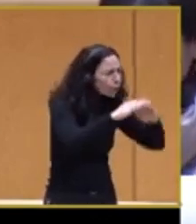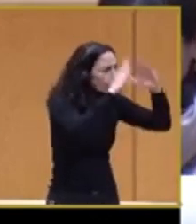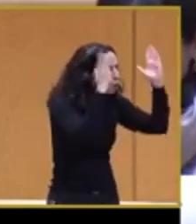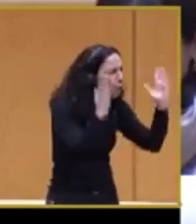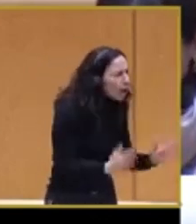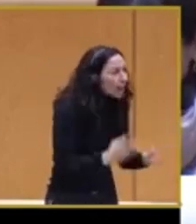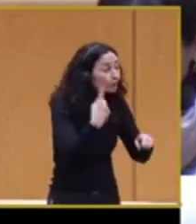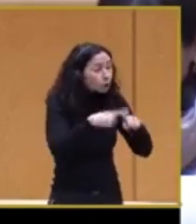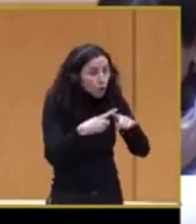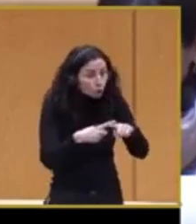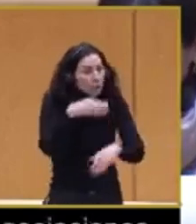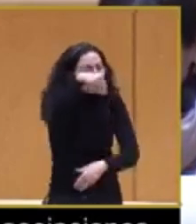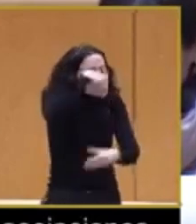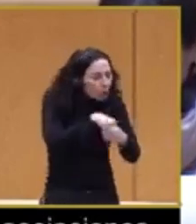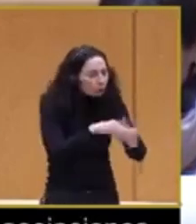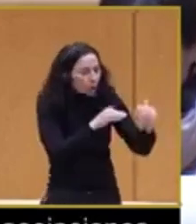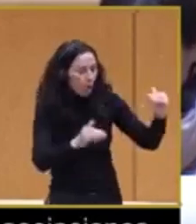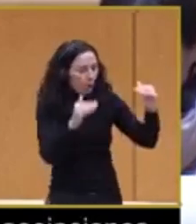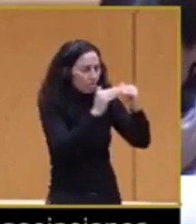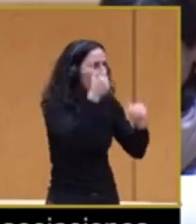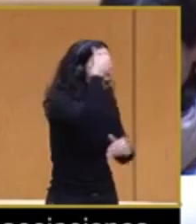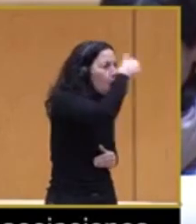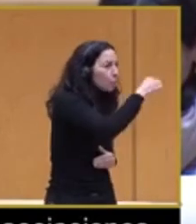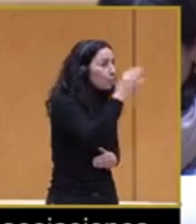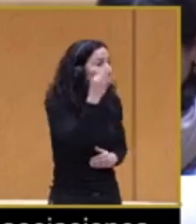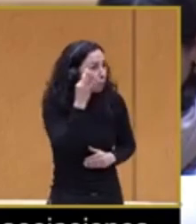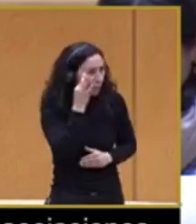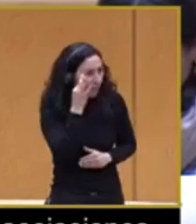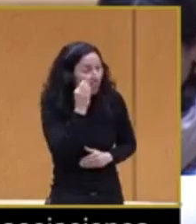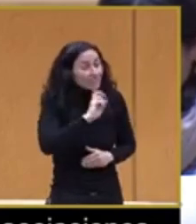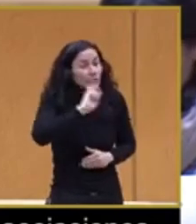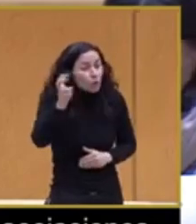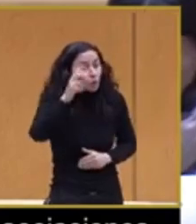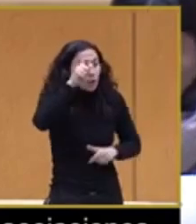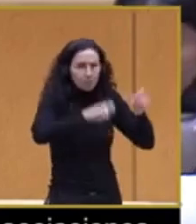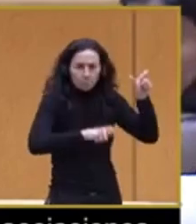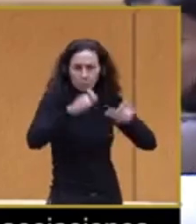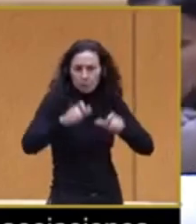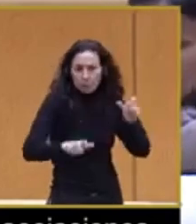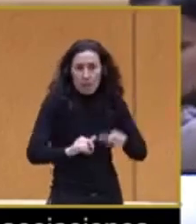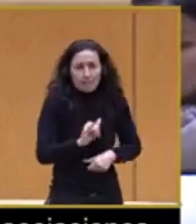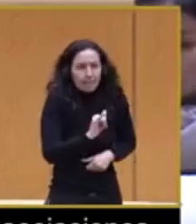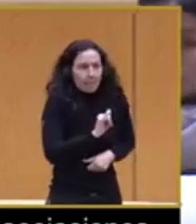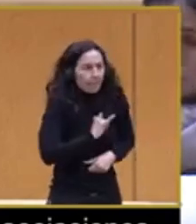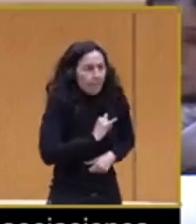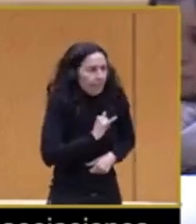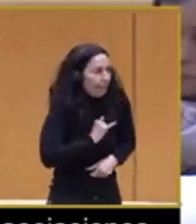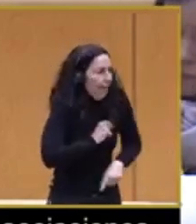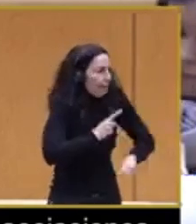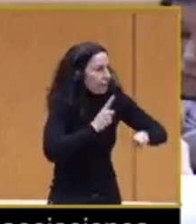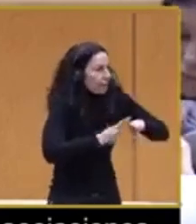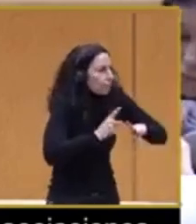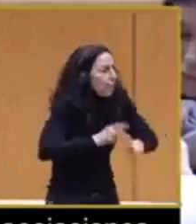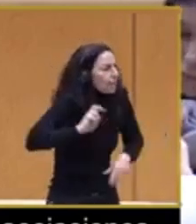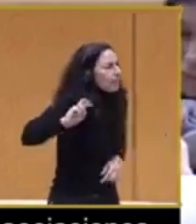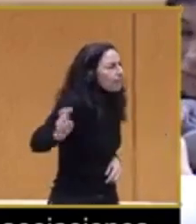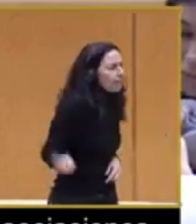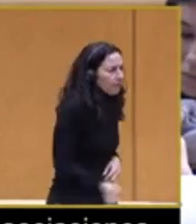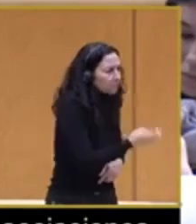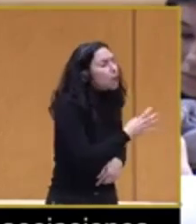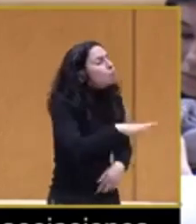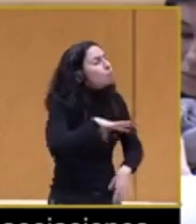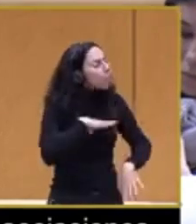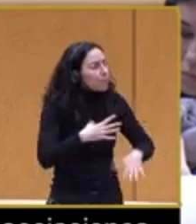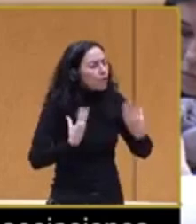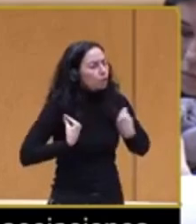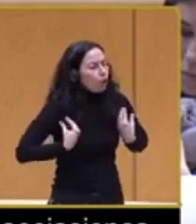donde la igualdad entre hombres y mujeres y otras personas con identidades sexuales diversas convivan